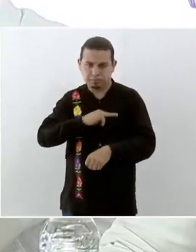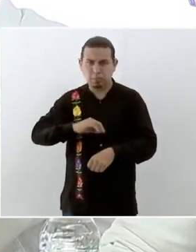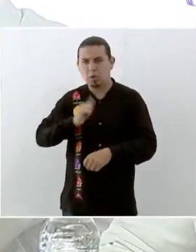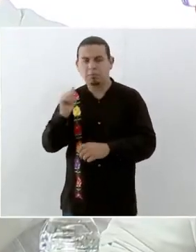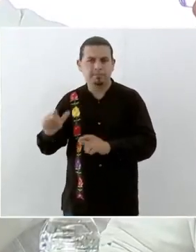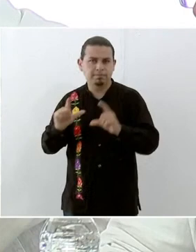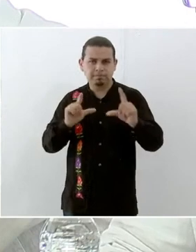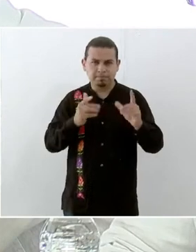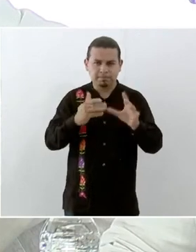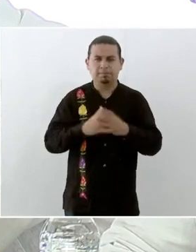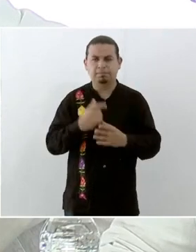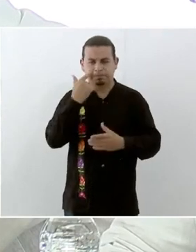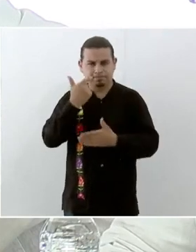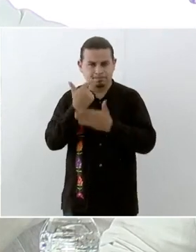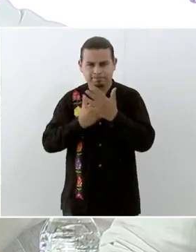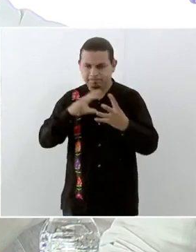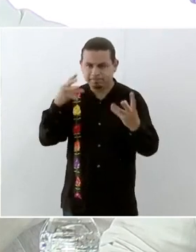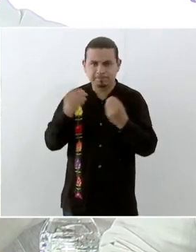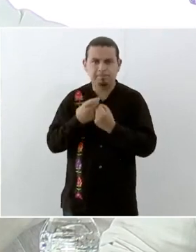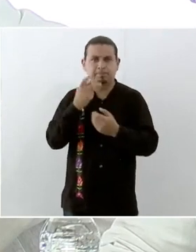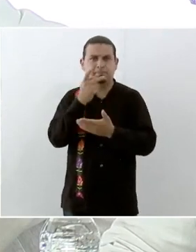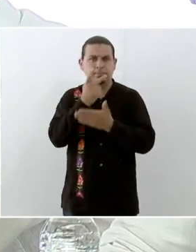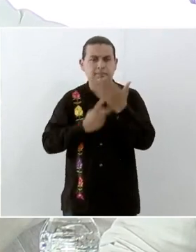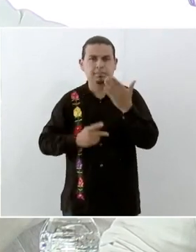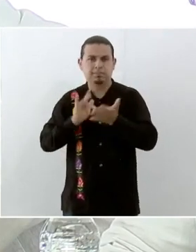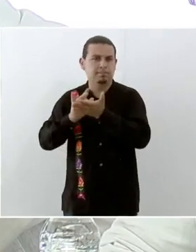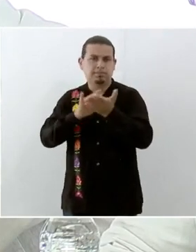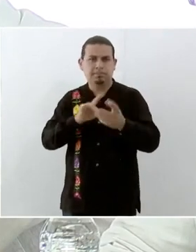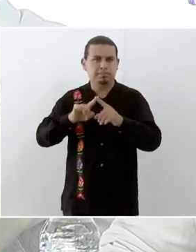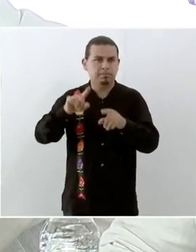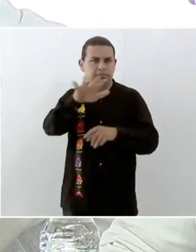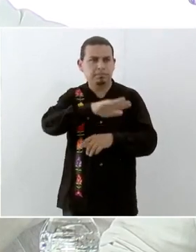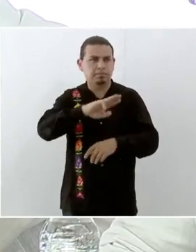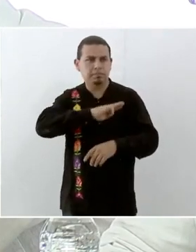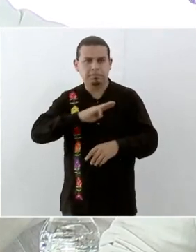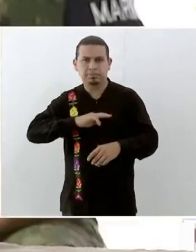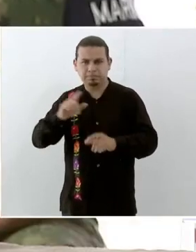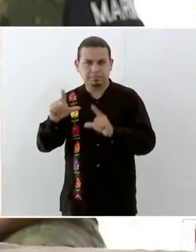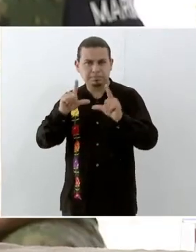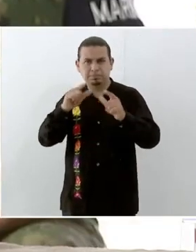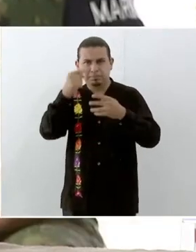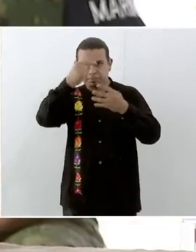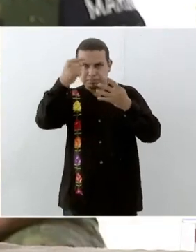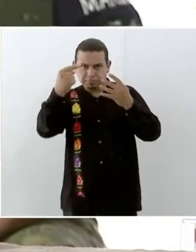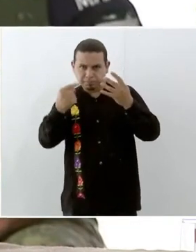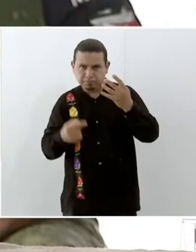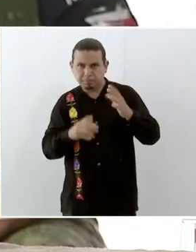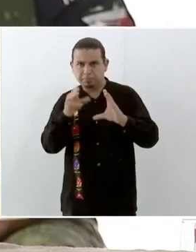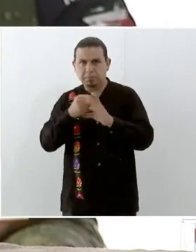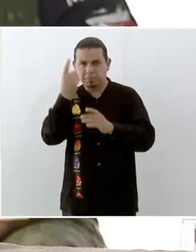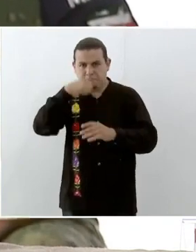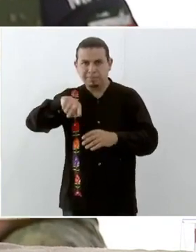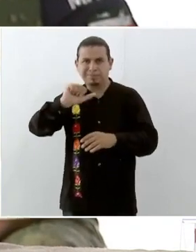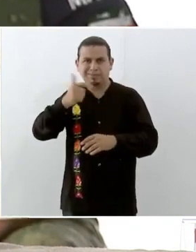Este es un recuento del plan de apoyo a los municipios afectados por el huracán Ágata.